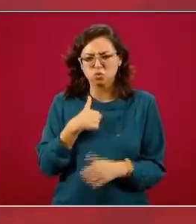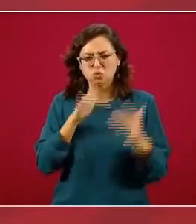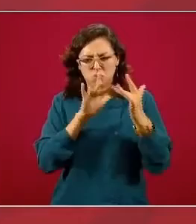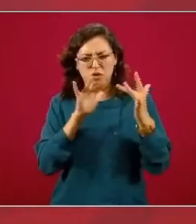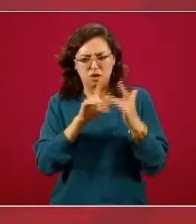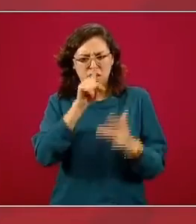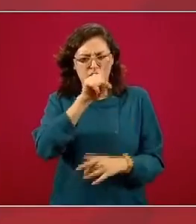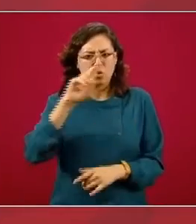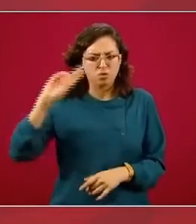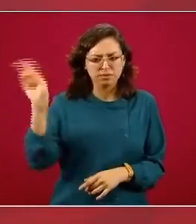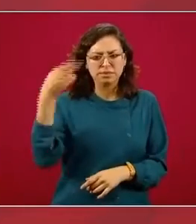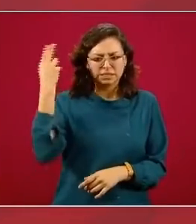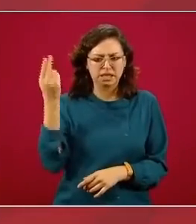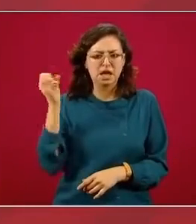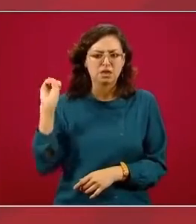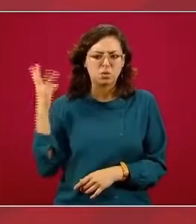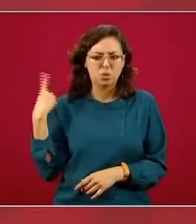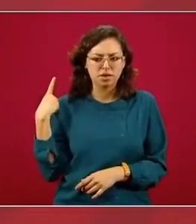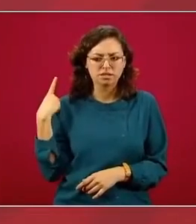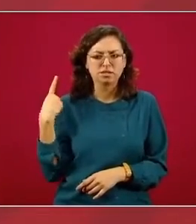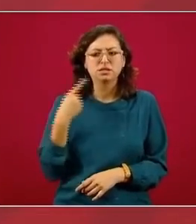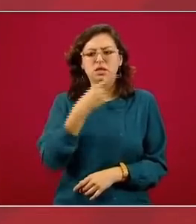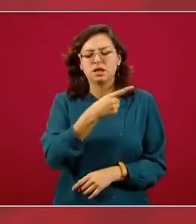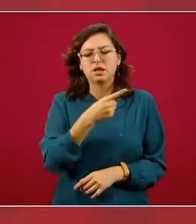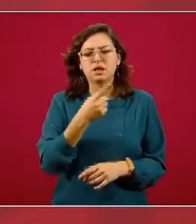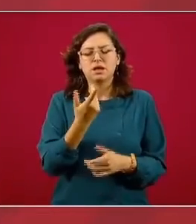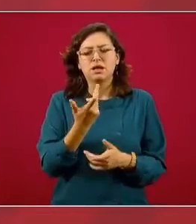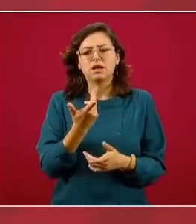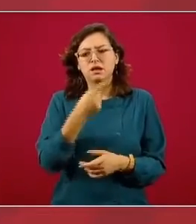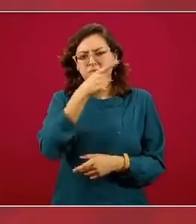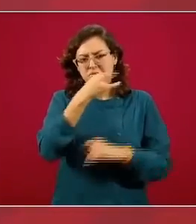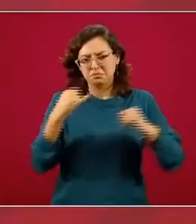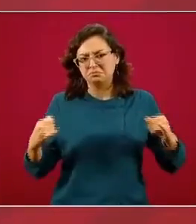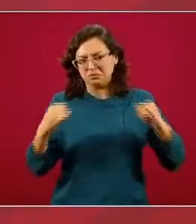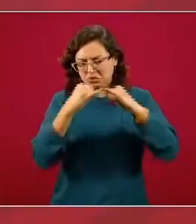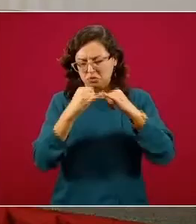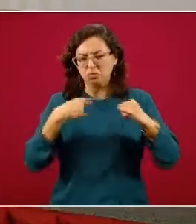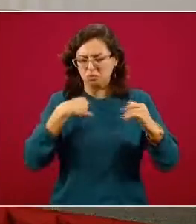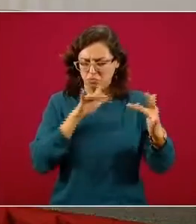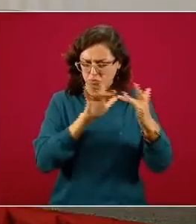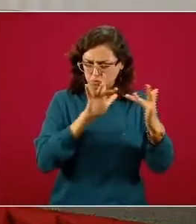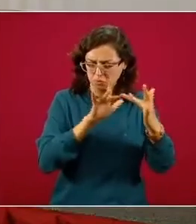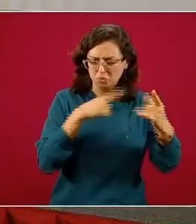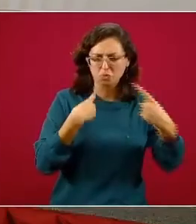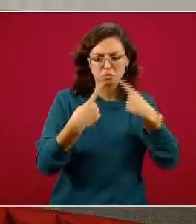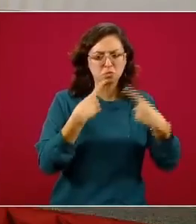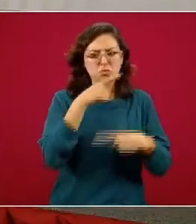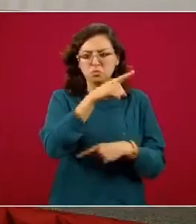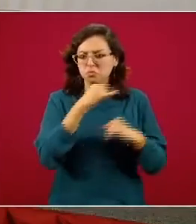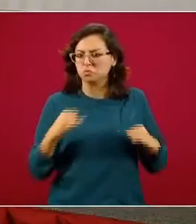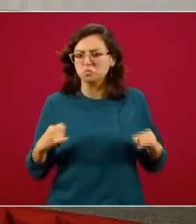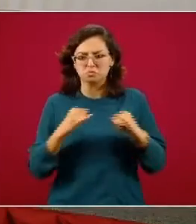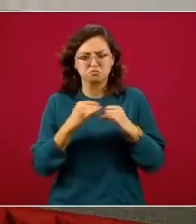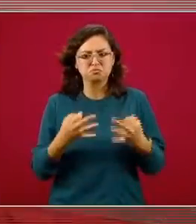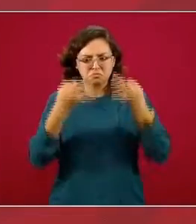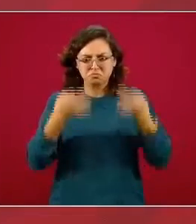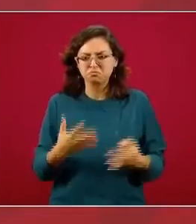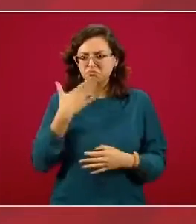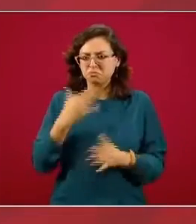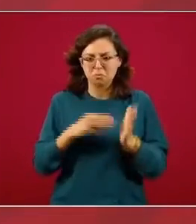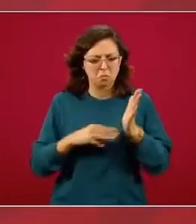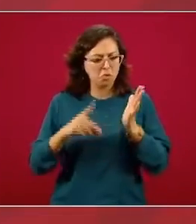de la Universidad de Washington el Instituto de Métricas de la Salud es un instituto muy respetable muy sólido